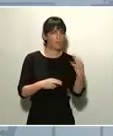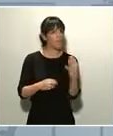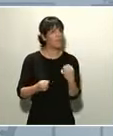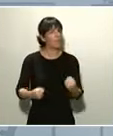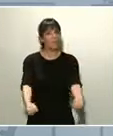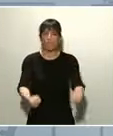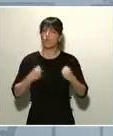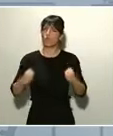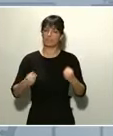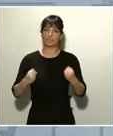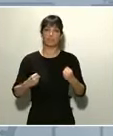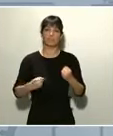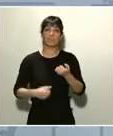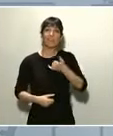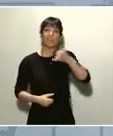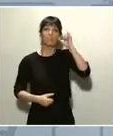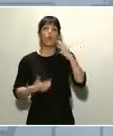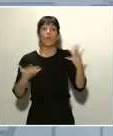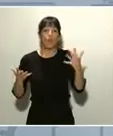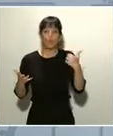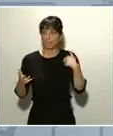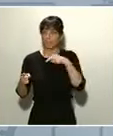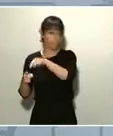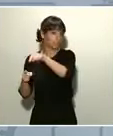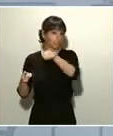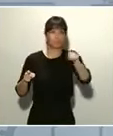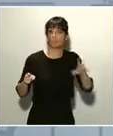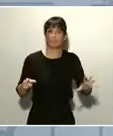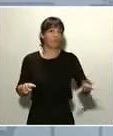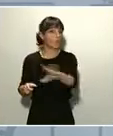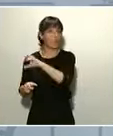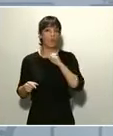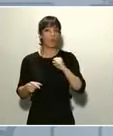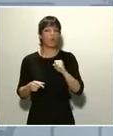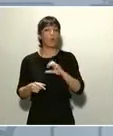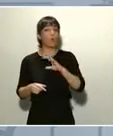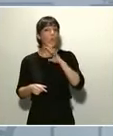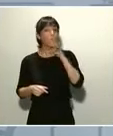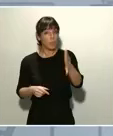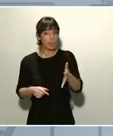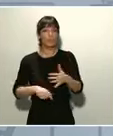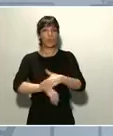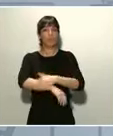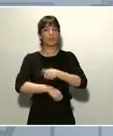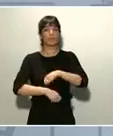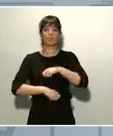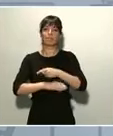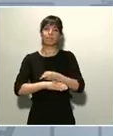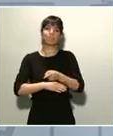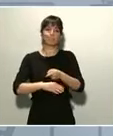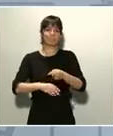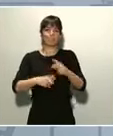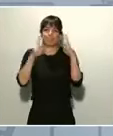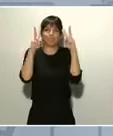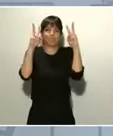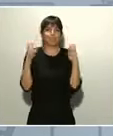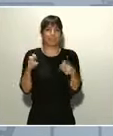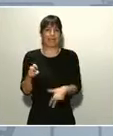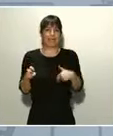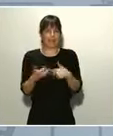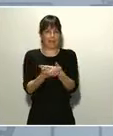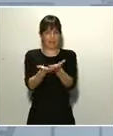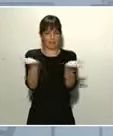partes. De ahí el confinamiento general que ha dictado y decretado el Gobierno de España. Pero el daño se concentra